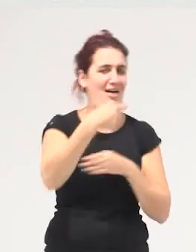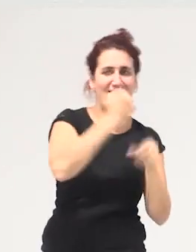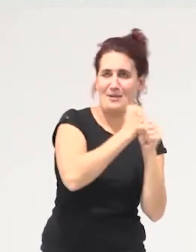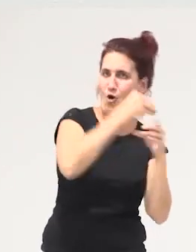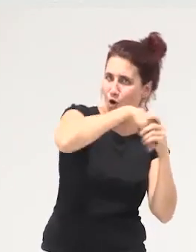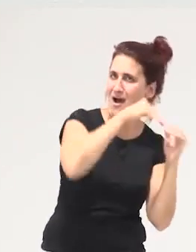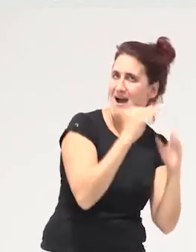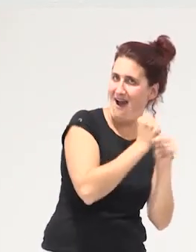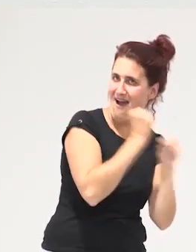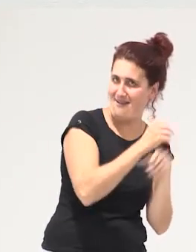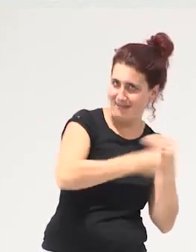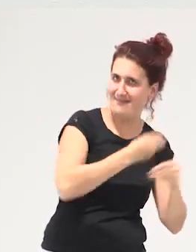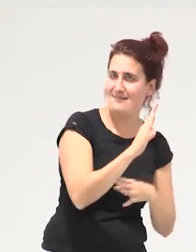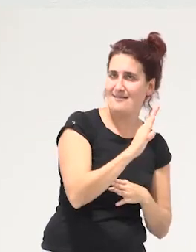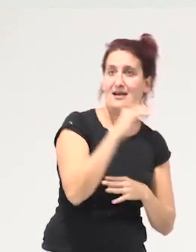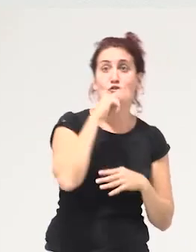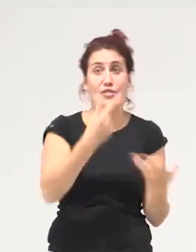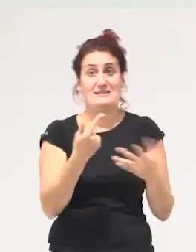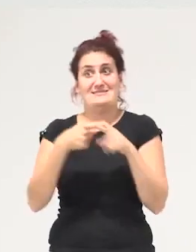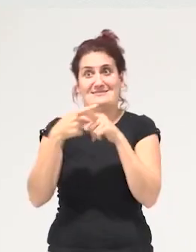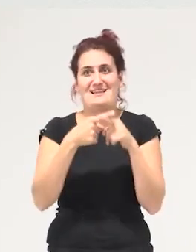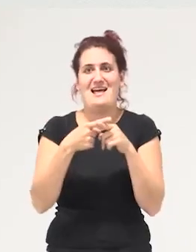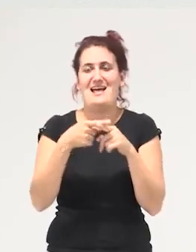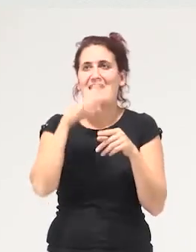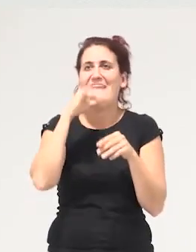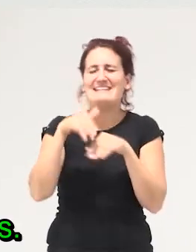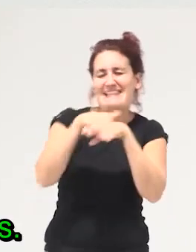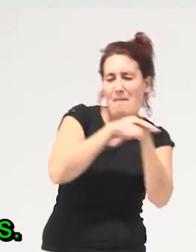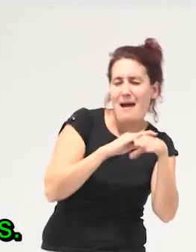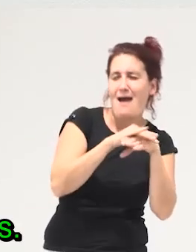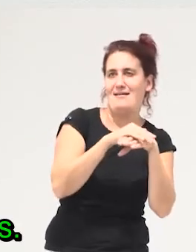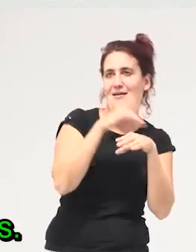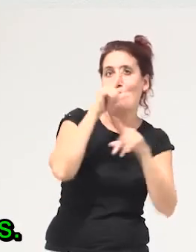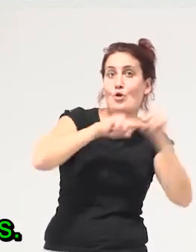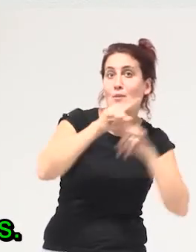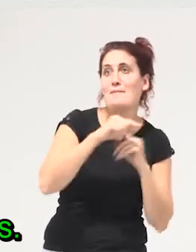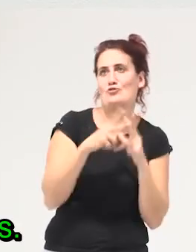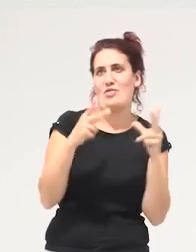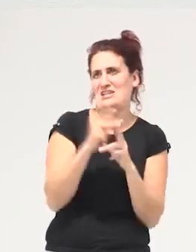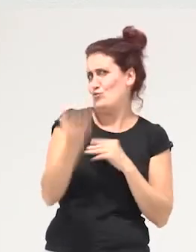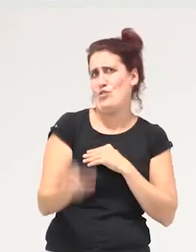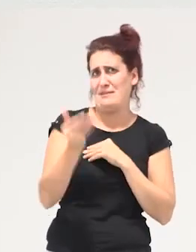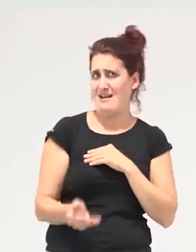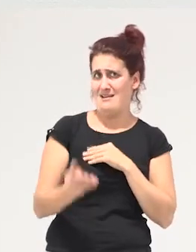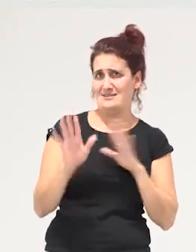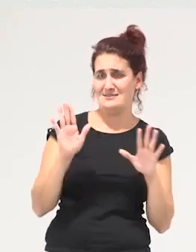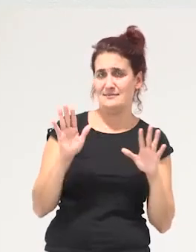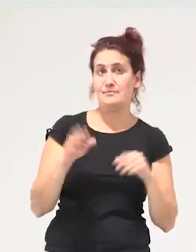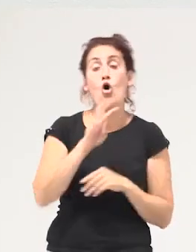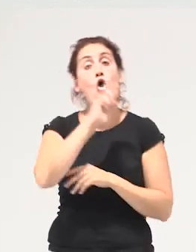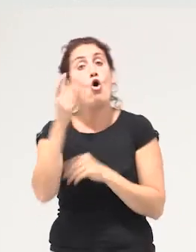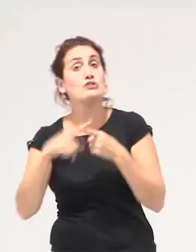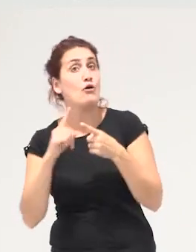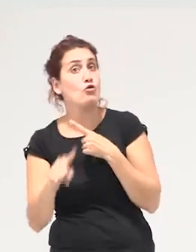un sector laboral que se base en tapar en meter debajo de la alfombra los problemas sociales fundamentales otra cosa